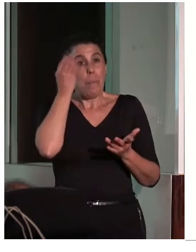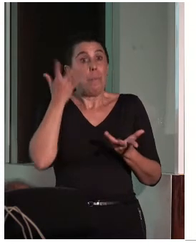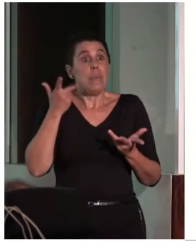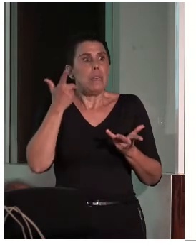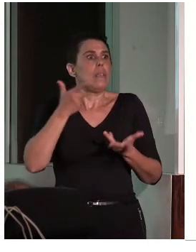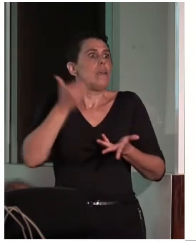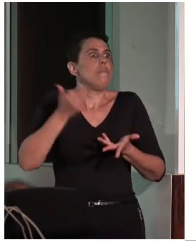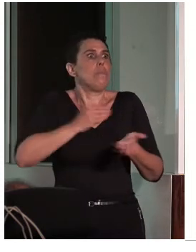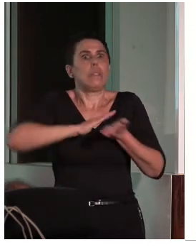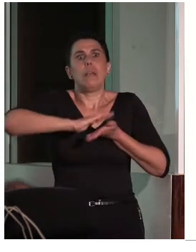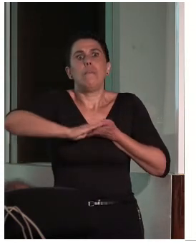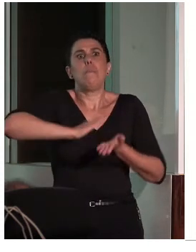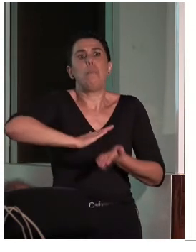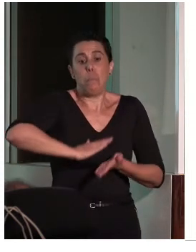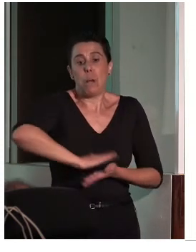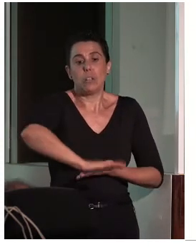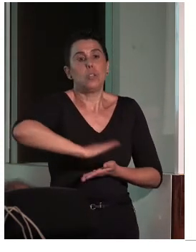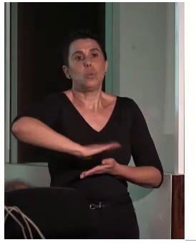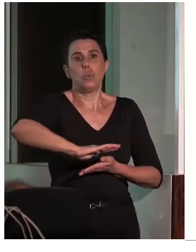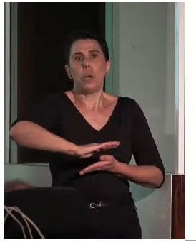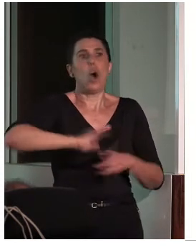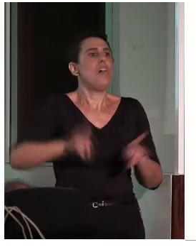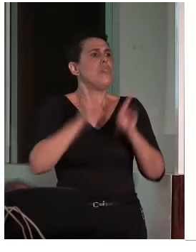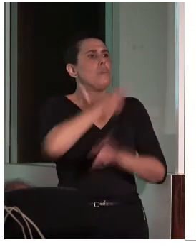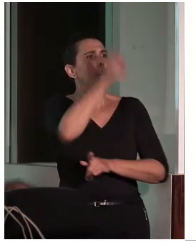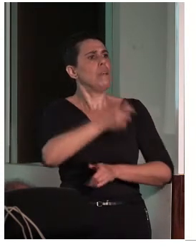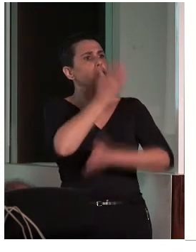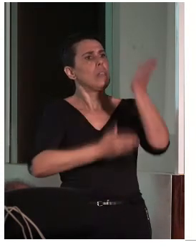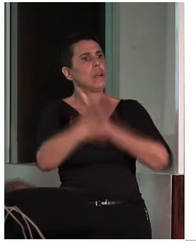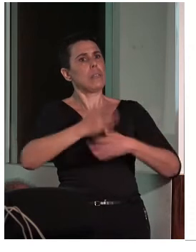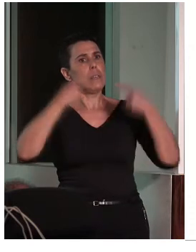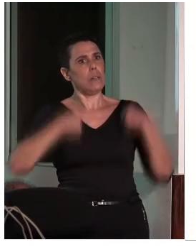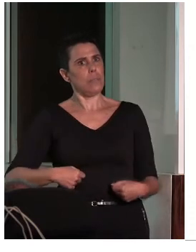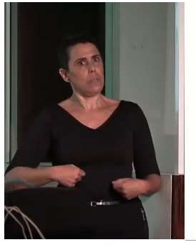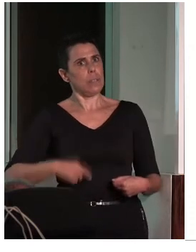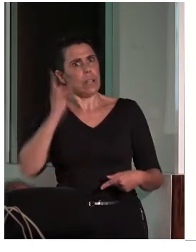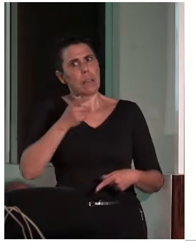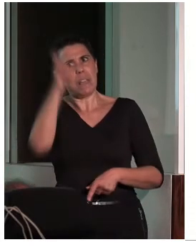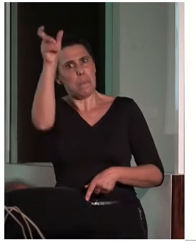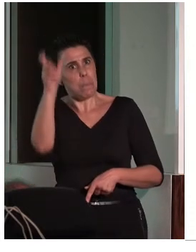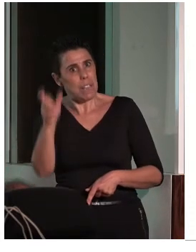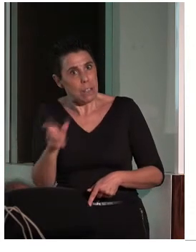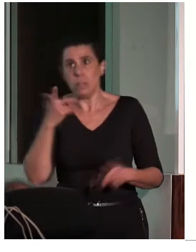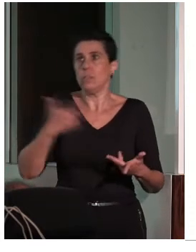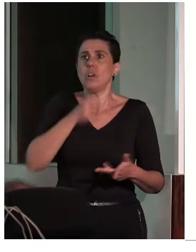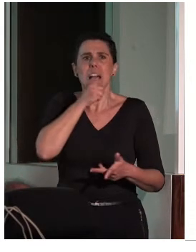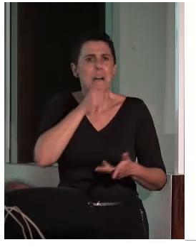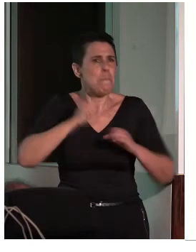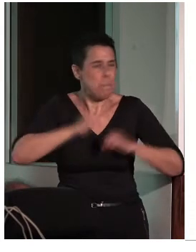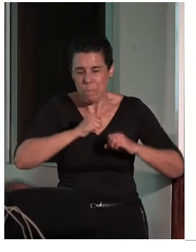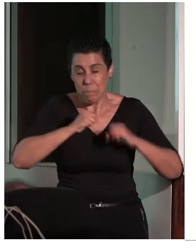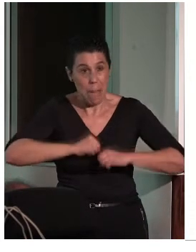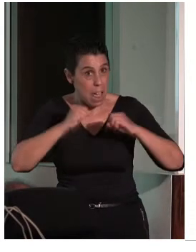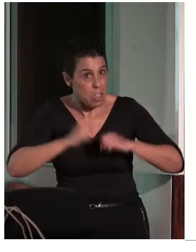los pavimentos a la hora, no solamente para las personas con discapacidad física, sino también para las personas mayores, personas que